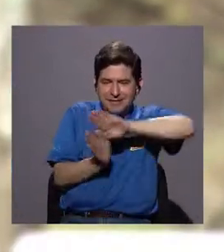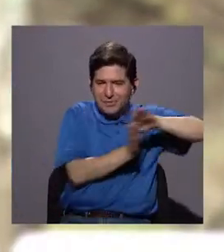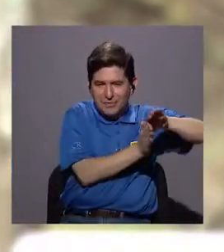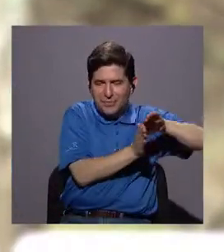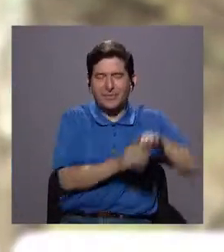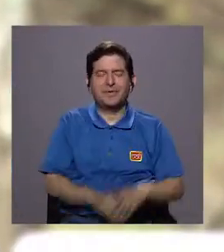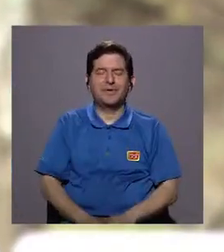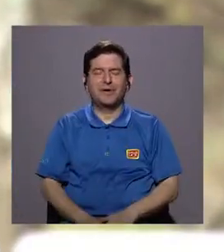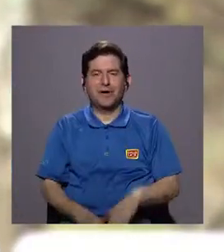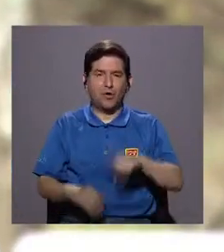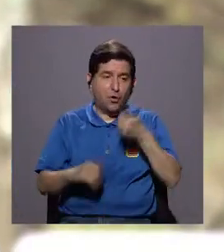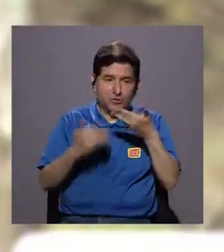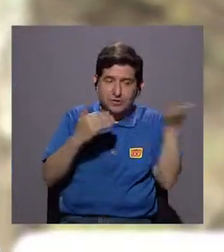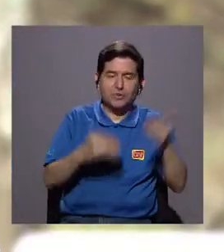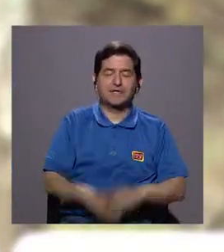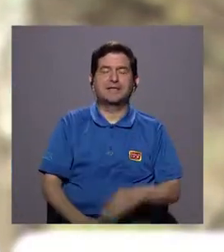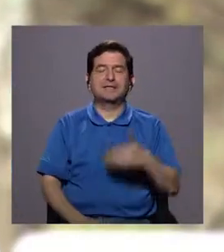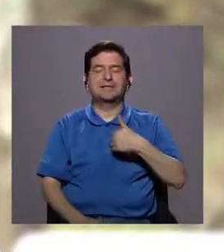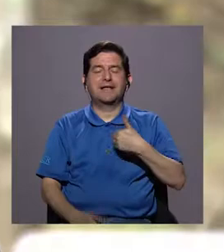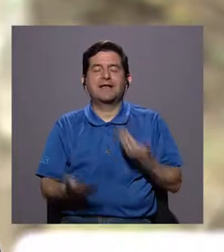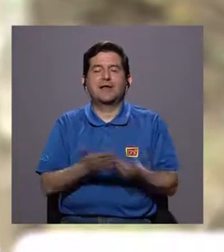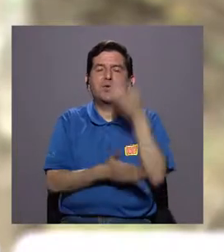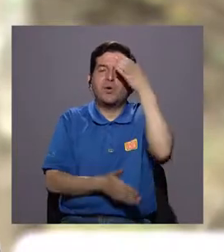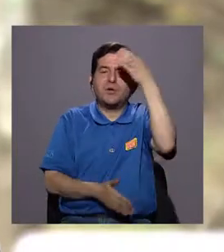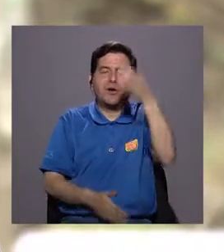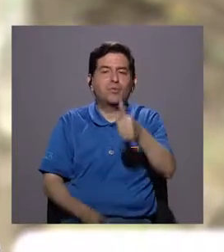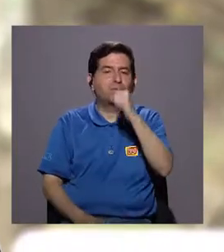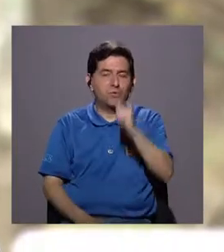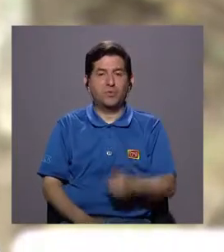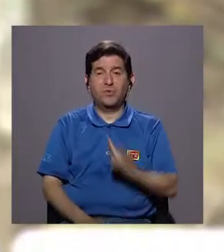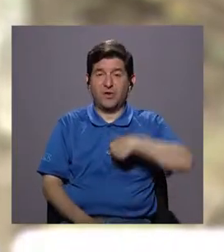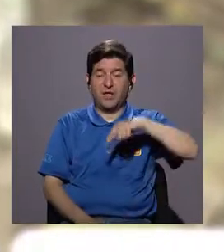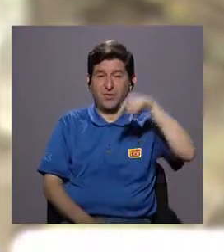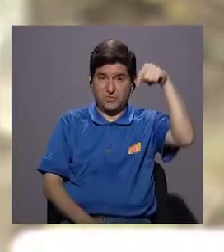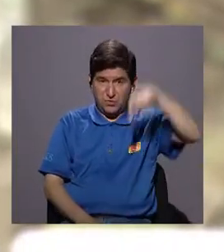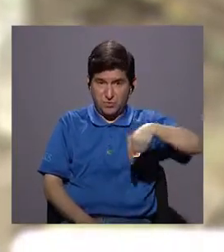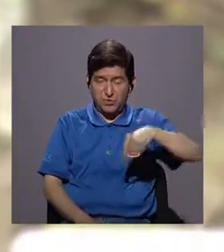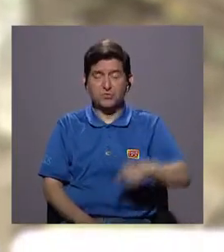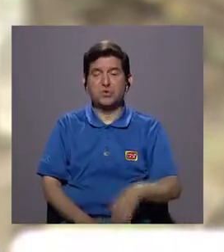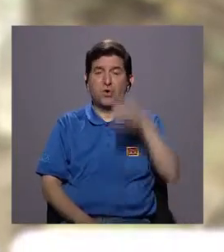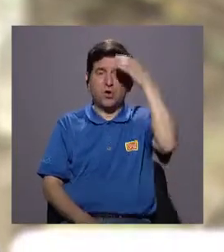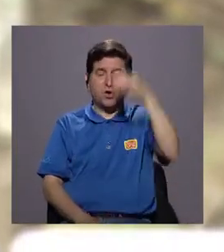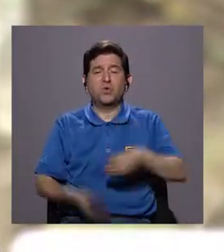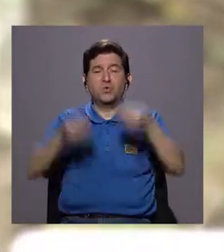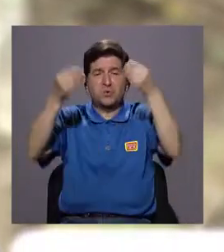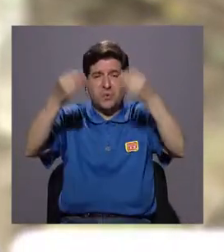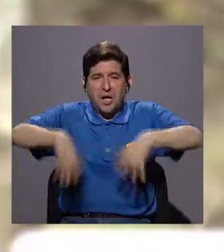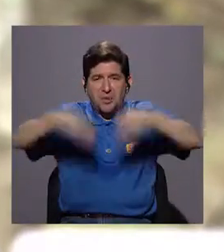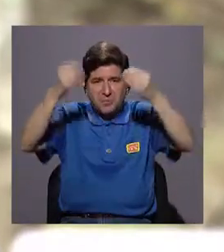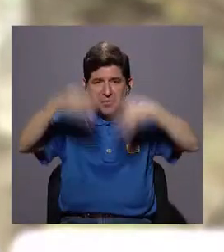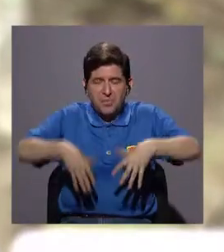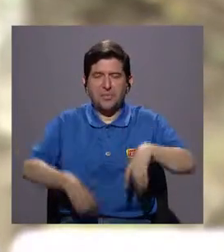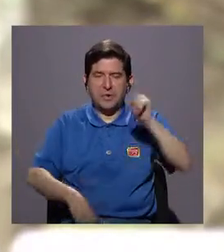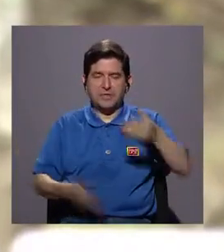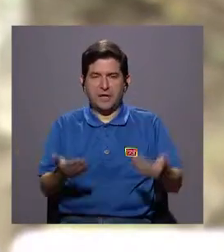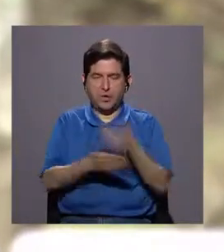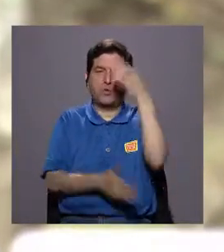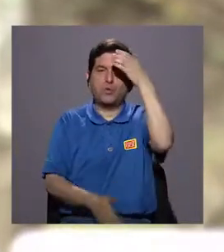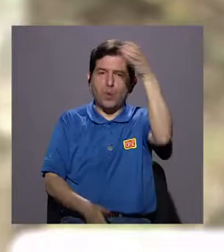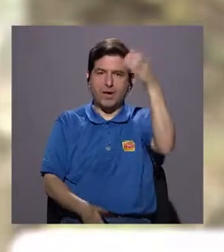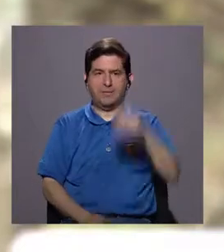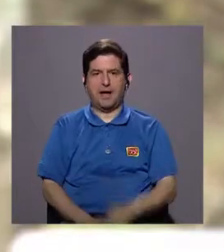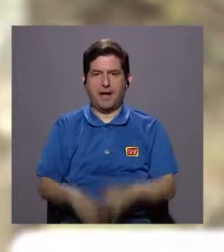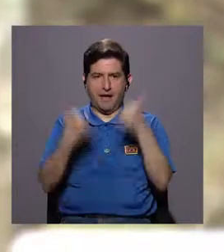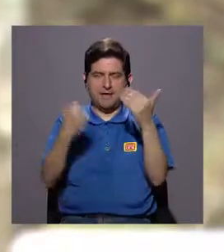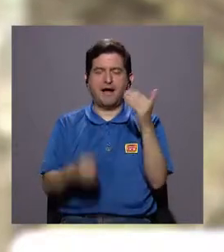tenemos. nueva cultura del agua. Porque teníamos una cultura de derroche, una cultura de desperdicio. Entonces, ocupamos una nueva